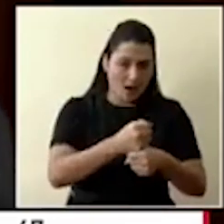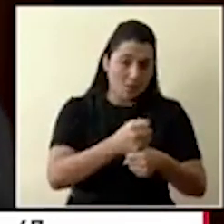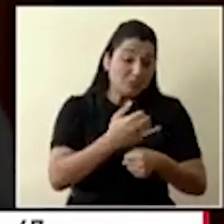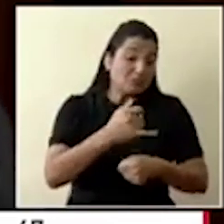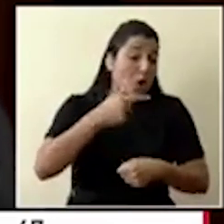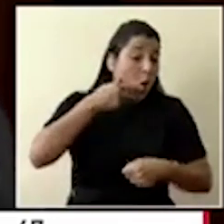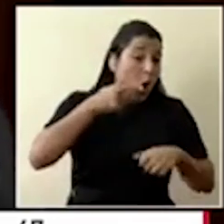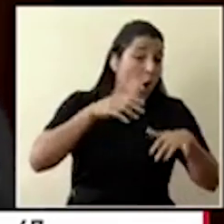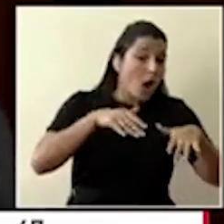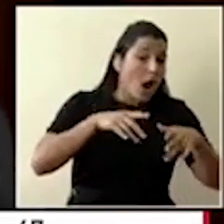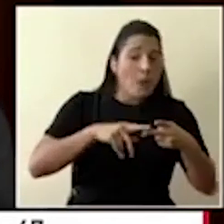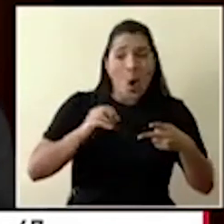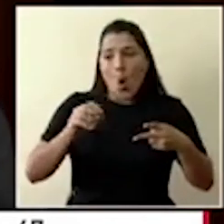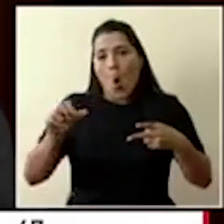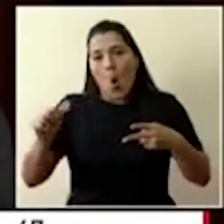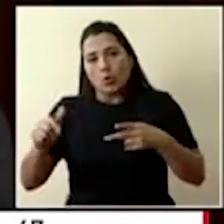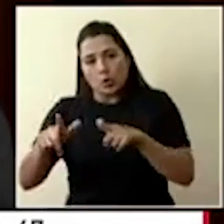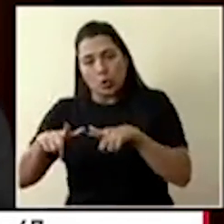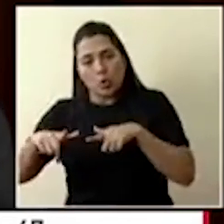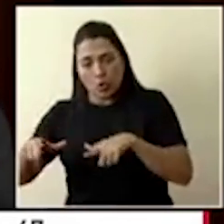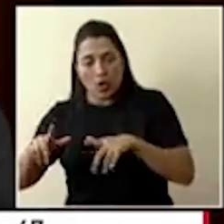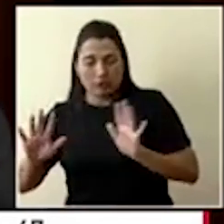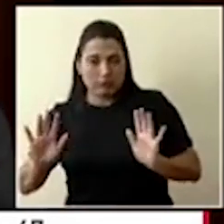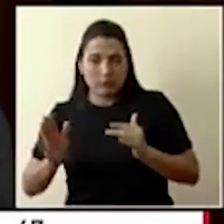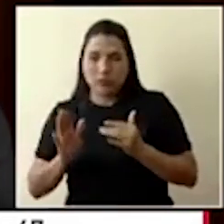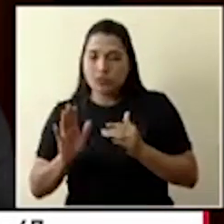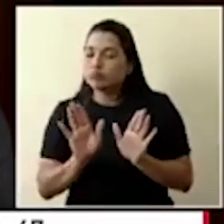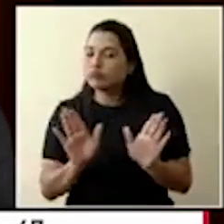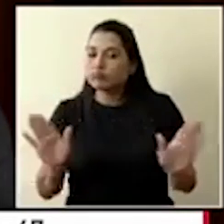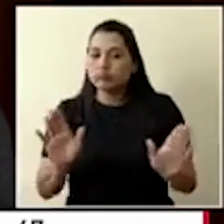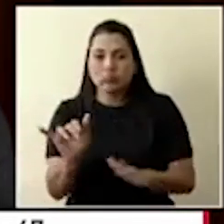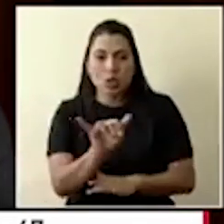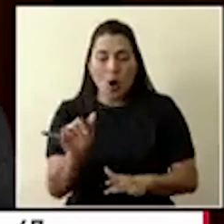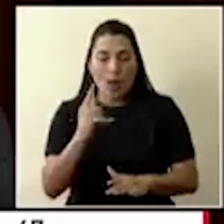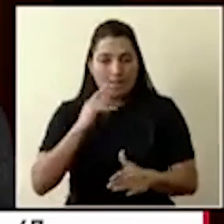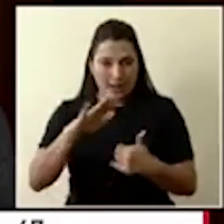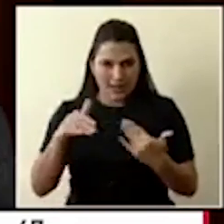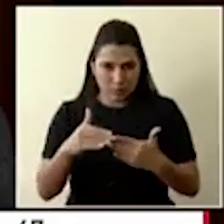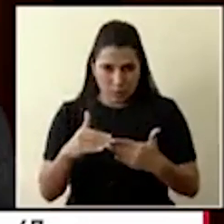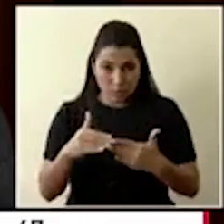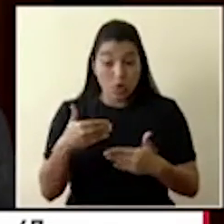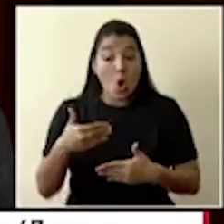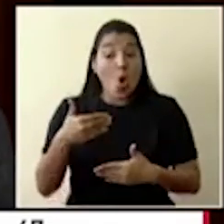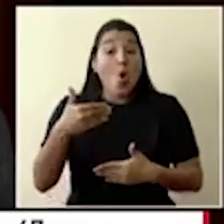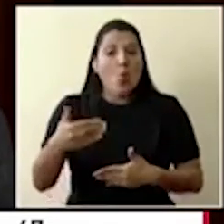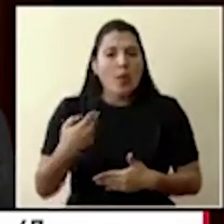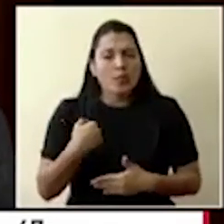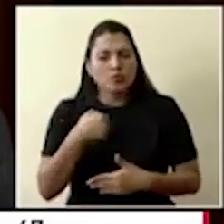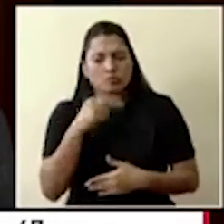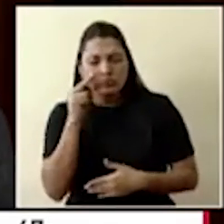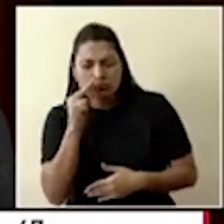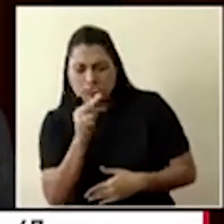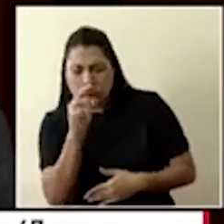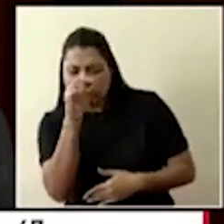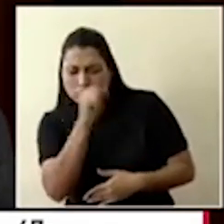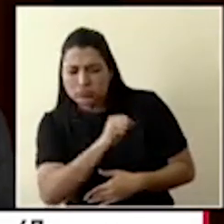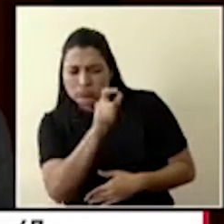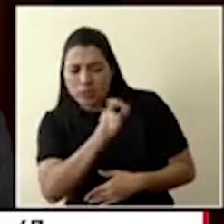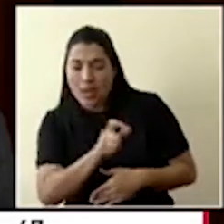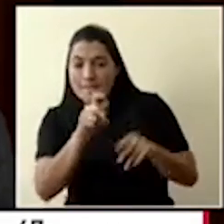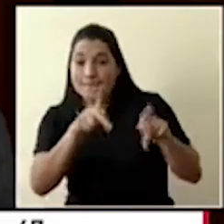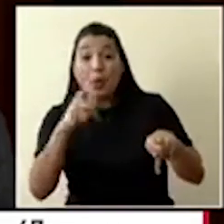cuando hay un reporte de casos sospechosos, se inmediatamente se hace la investigación para determinar cuáles son los